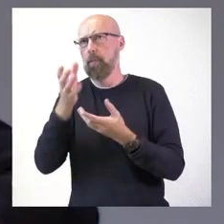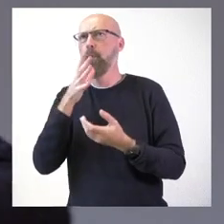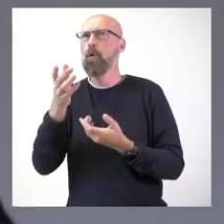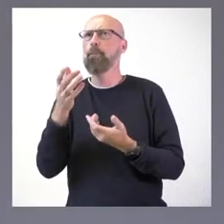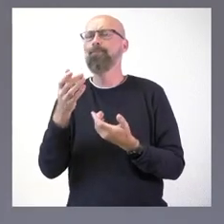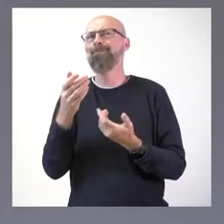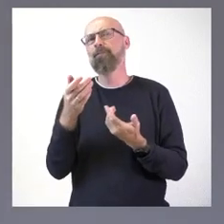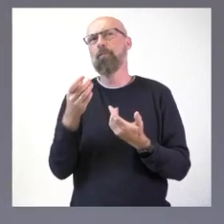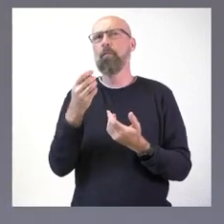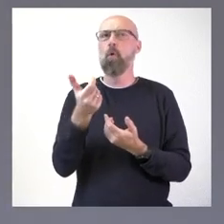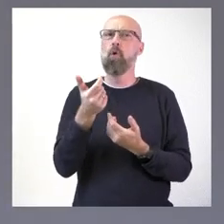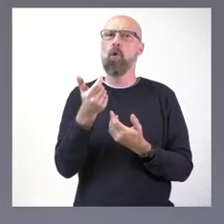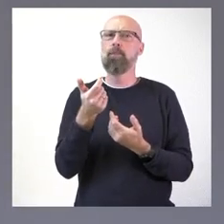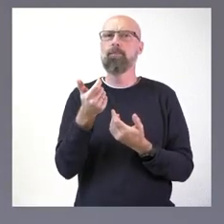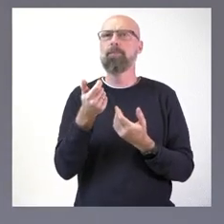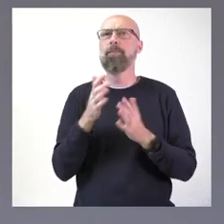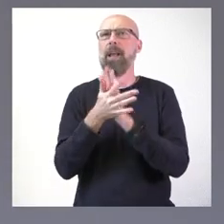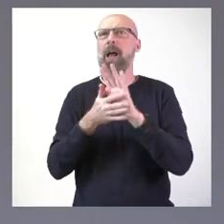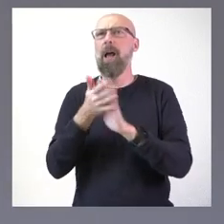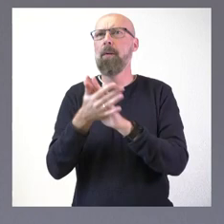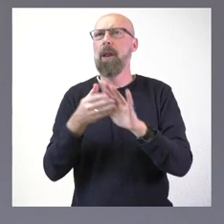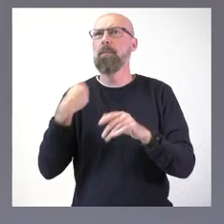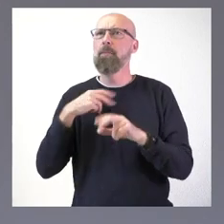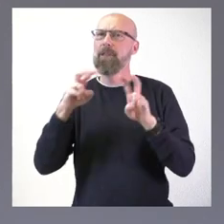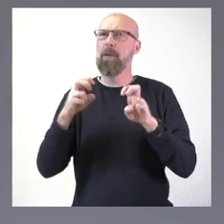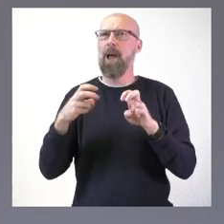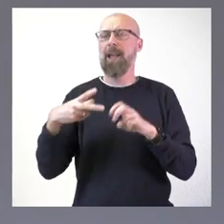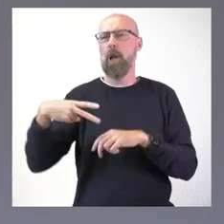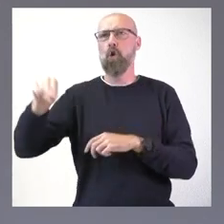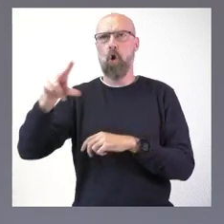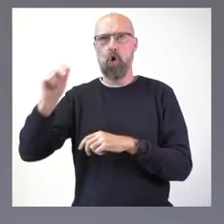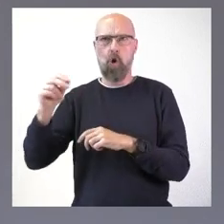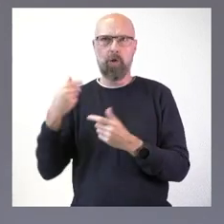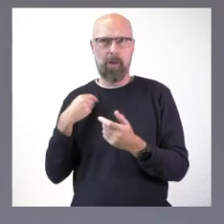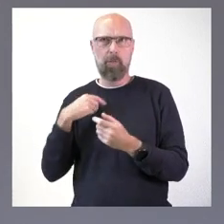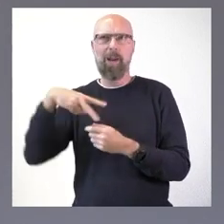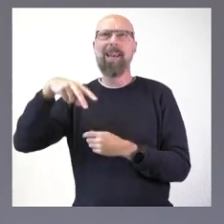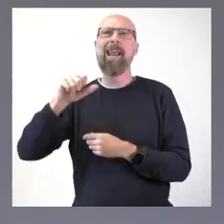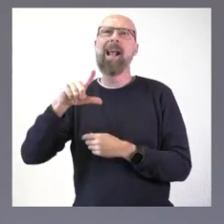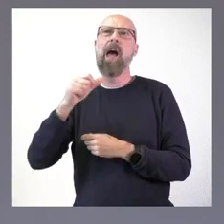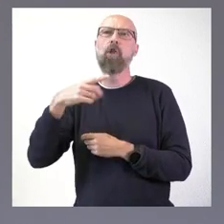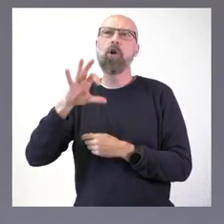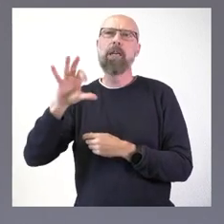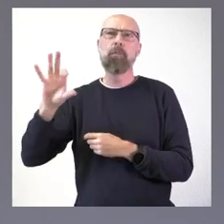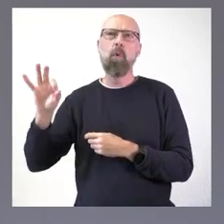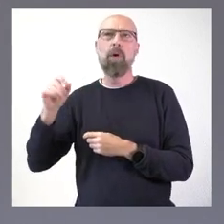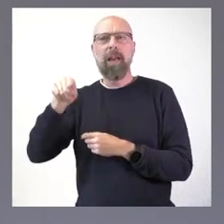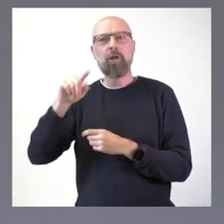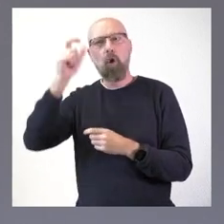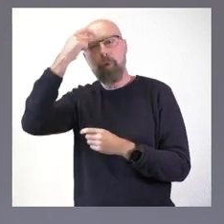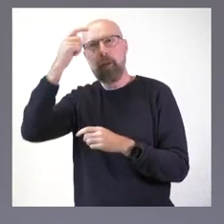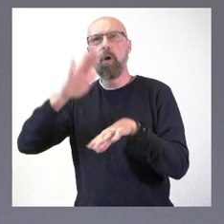utilizarlo para cualquier cosa, que es el tema del negacionismo. El negacionismo era una cuestión que se aplicaba a quienes negaban el holocausto. Y ahora